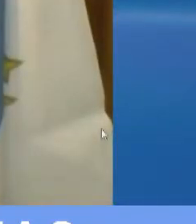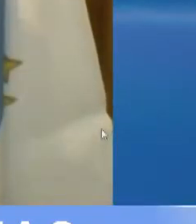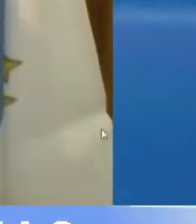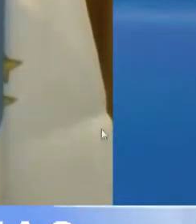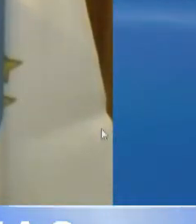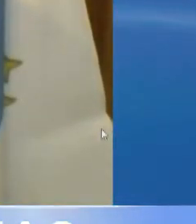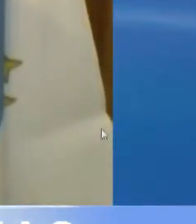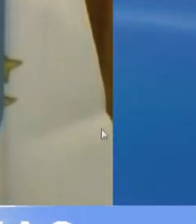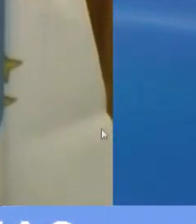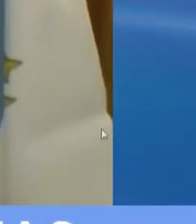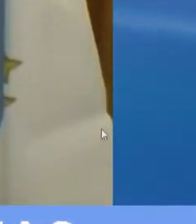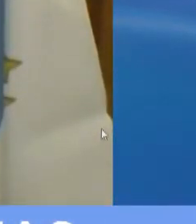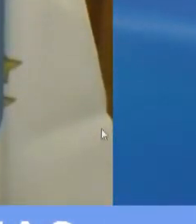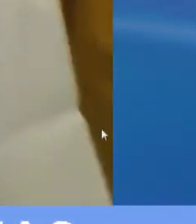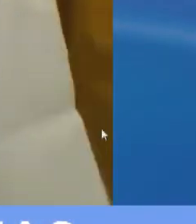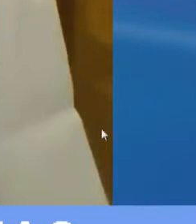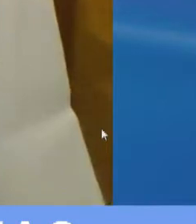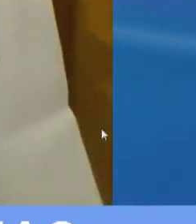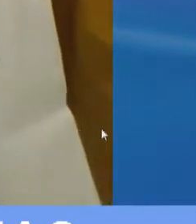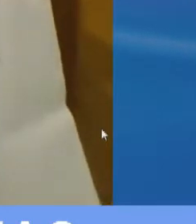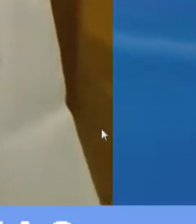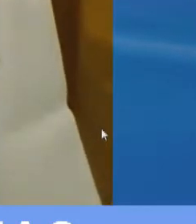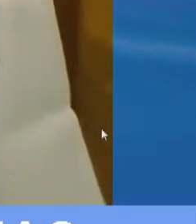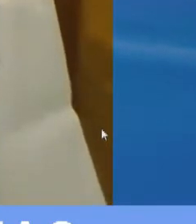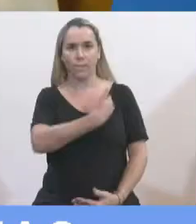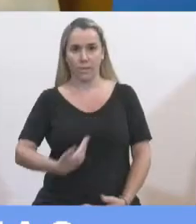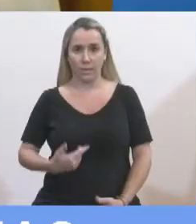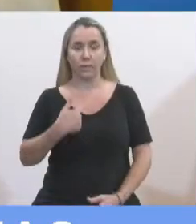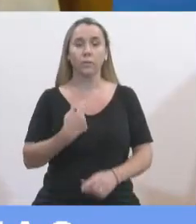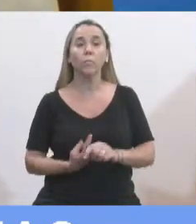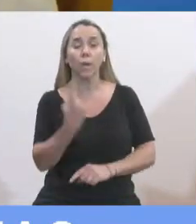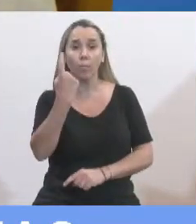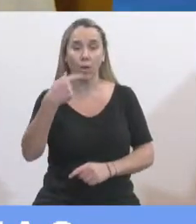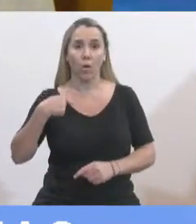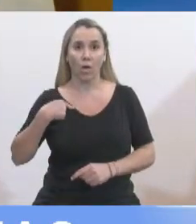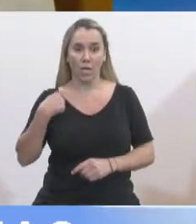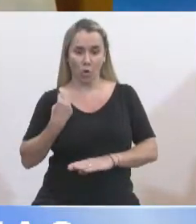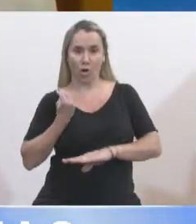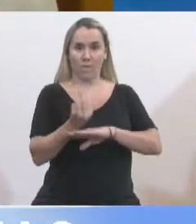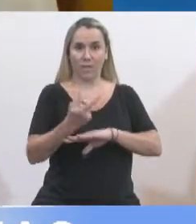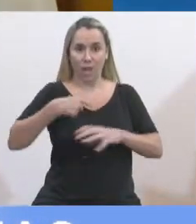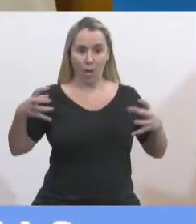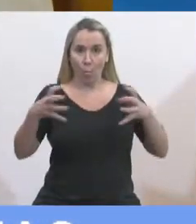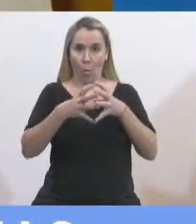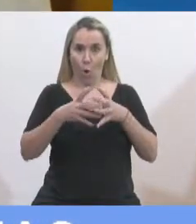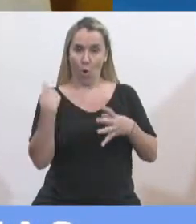Muchas gracias, Presidenta. Bueno, en primer lugar, en nombre de nuestro blog, quiero